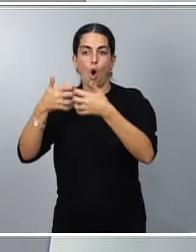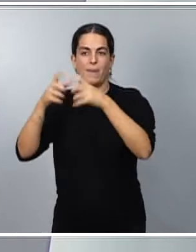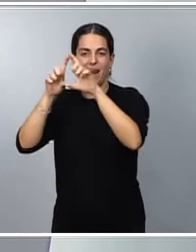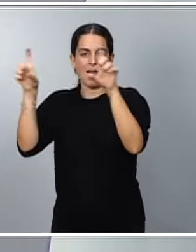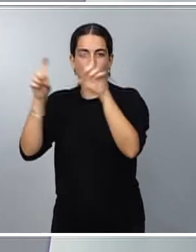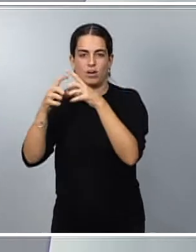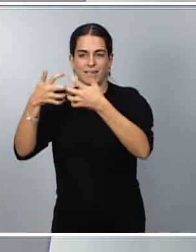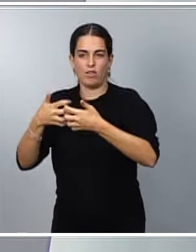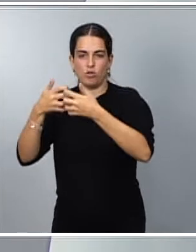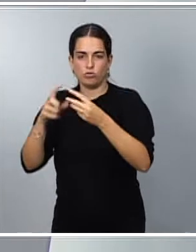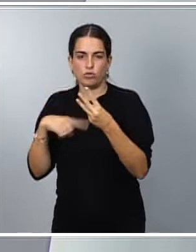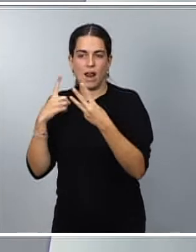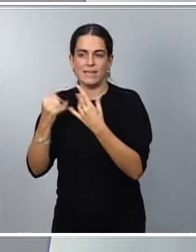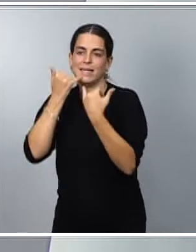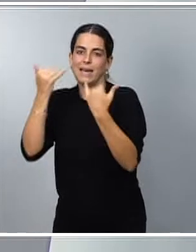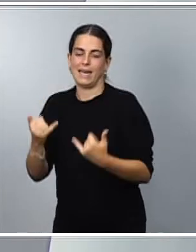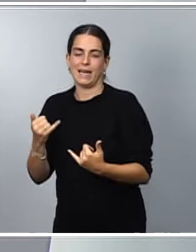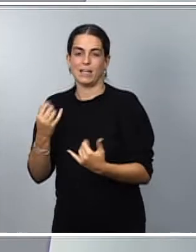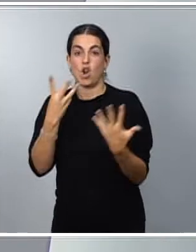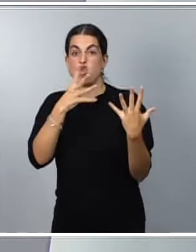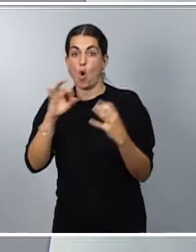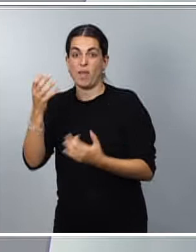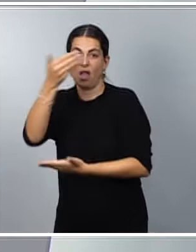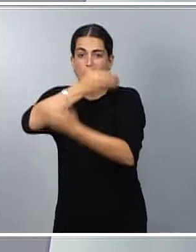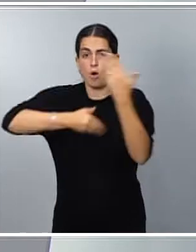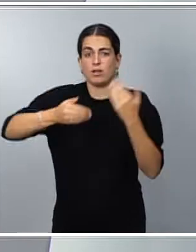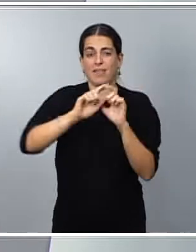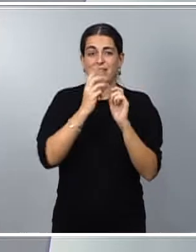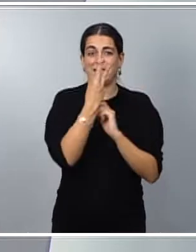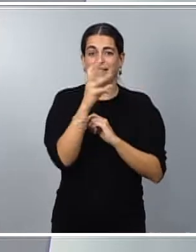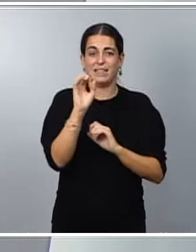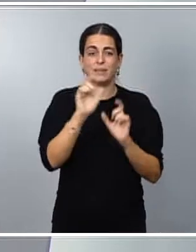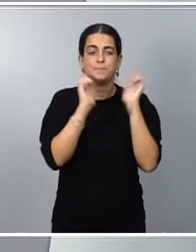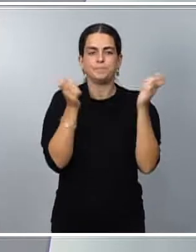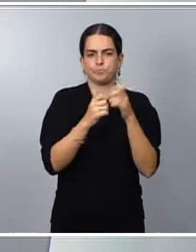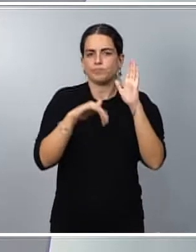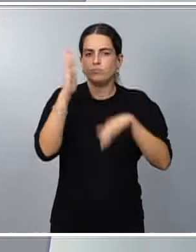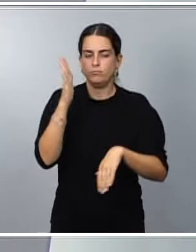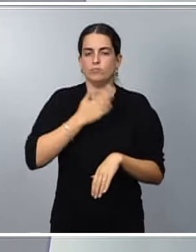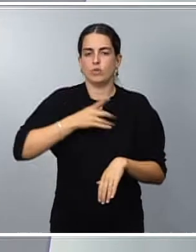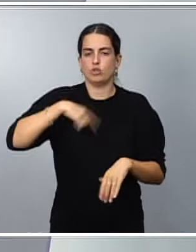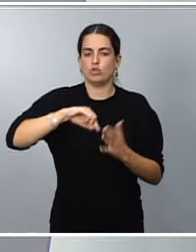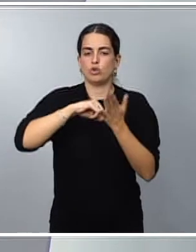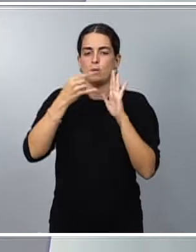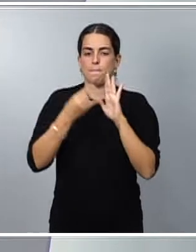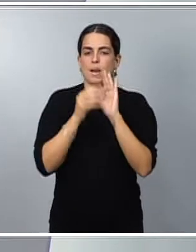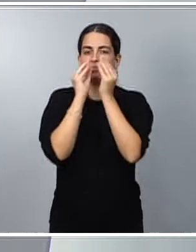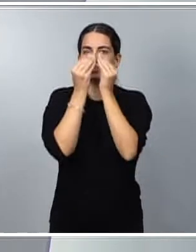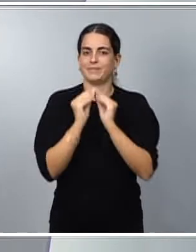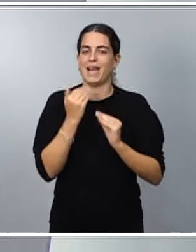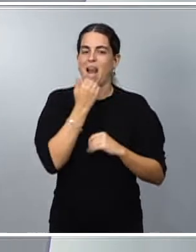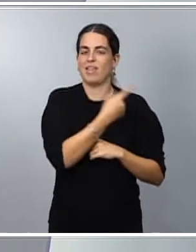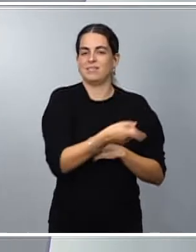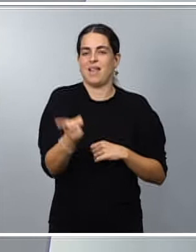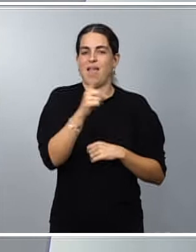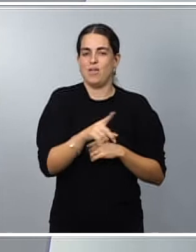90 aportaciones, más de 30 reuniones que nos permiten contar con un plan que yo diría es fruto de un elevado nivel de